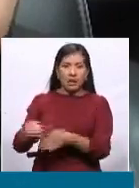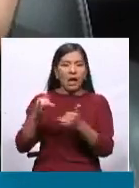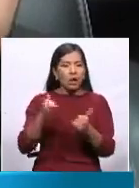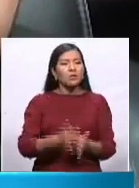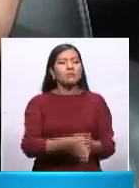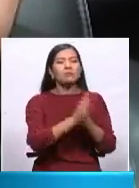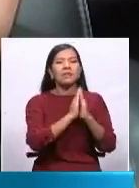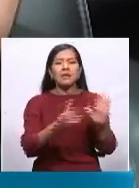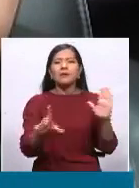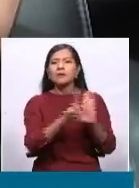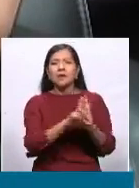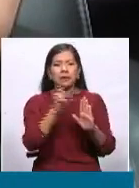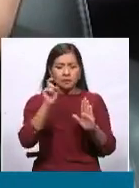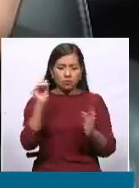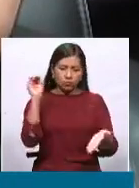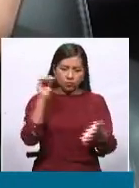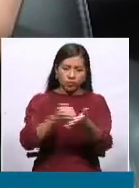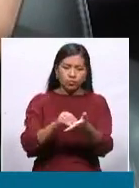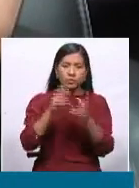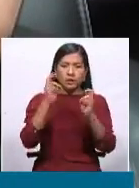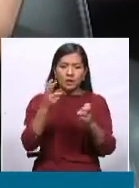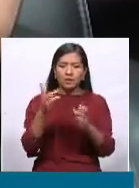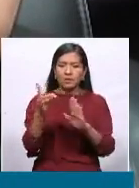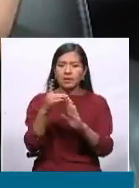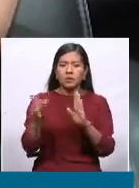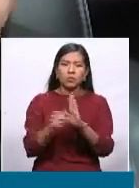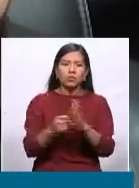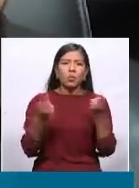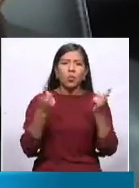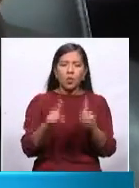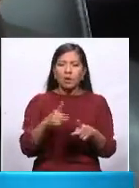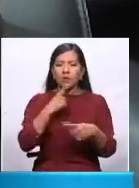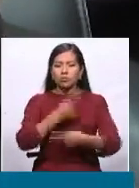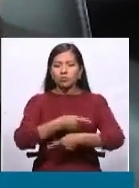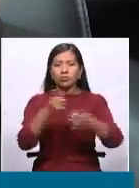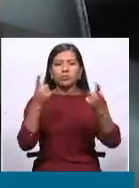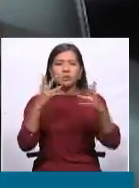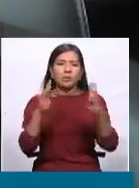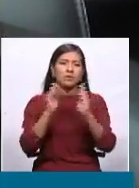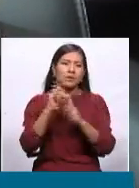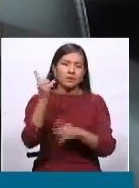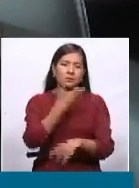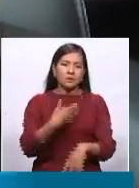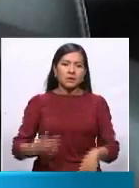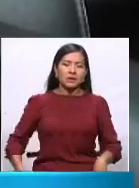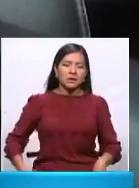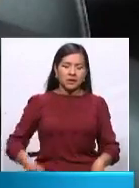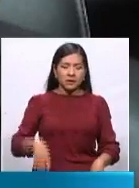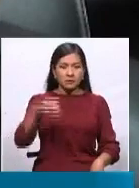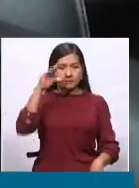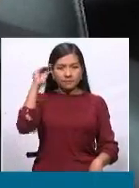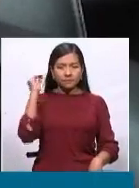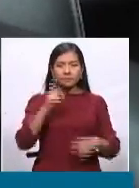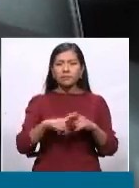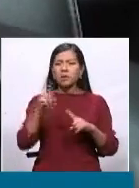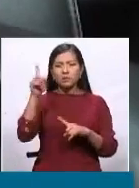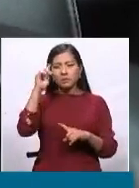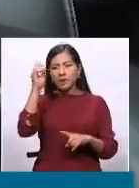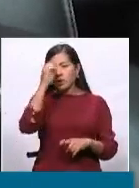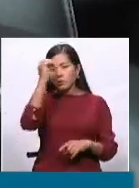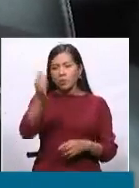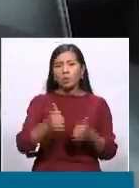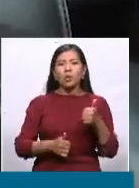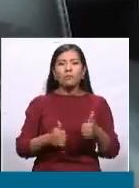pidiendo una ley que ratifique el decreto que ha promulgado el presidente Ruiz Arce. ¿Qué lectura hace, diputado, sobre estos temas?